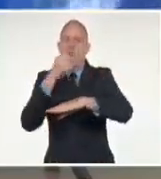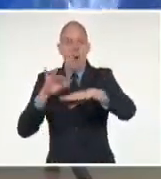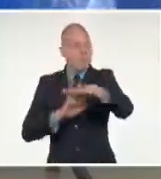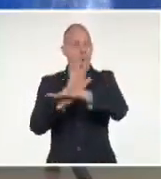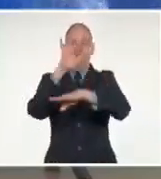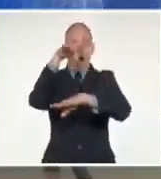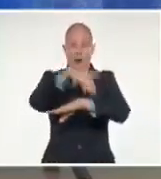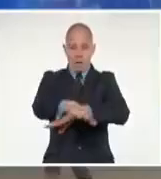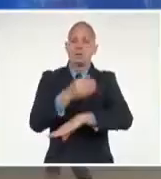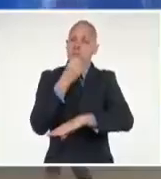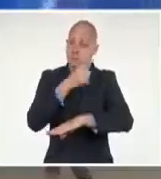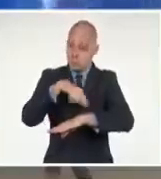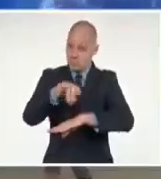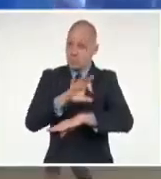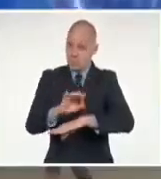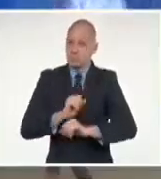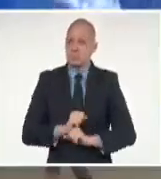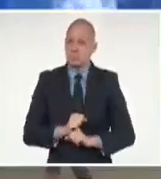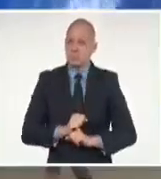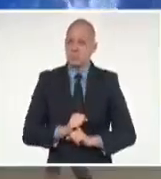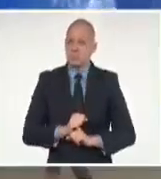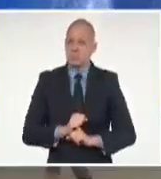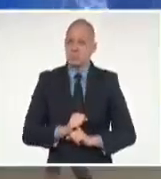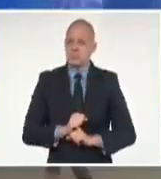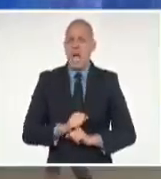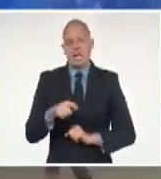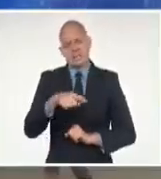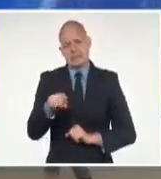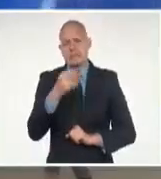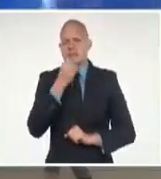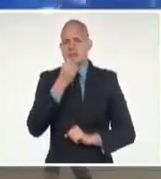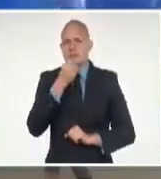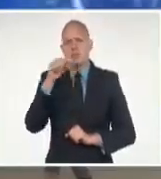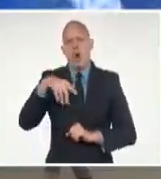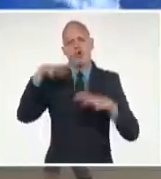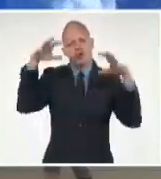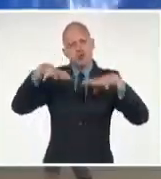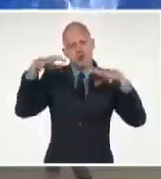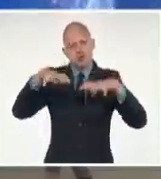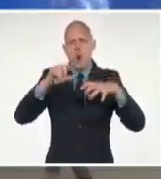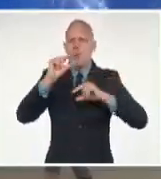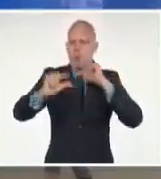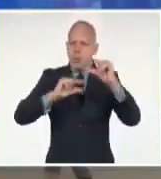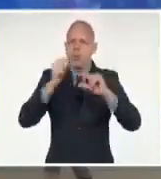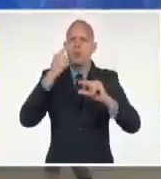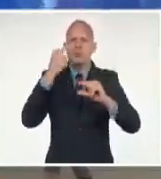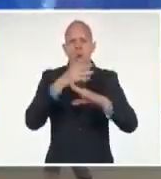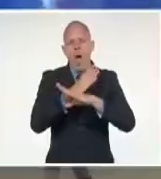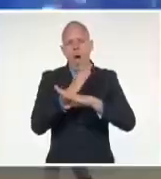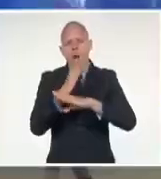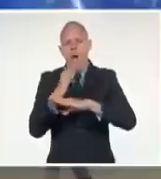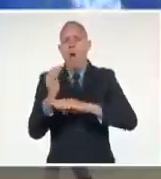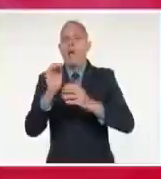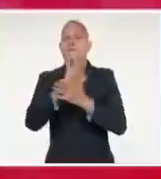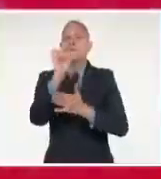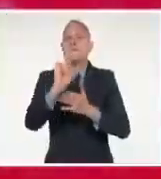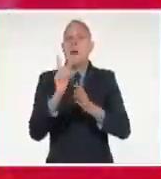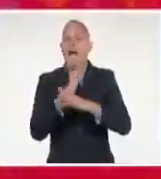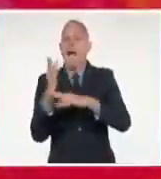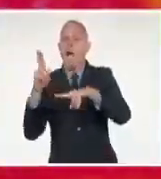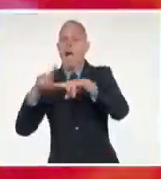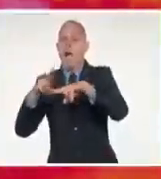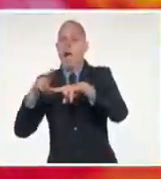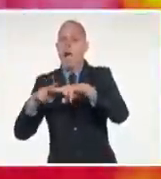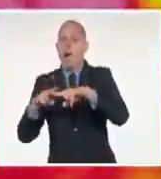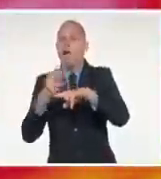La Habana, y posiblemente también parte de la provincia de Artemisa. Aunque fíjense que ha estado lloviendo incluso. Miren aquí,